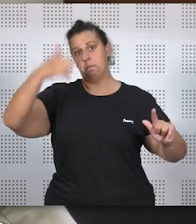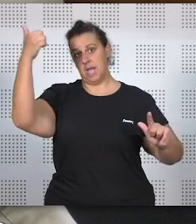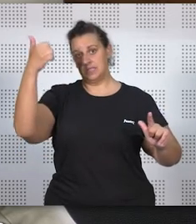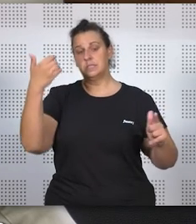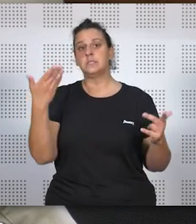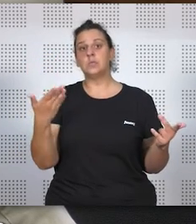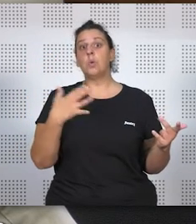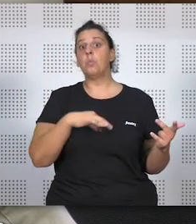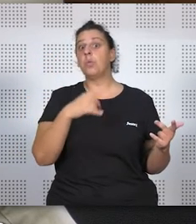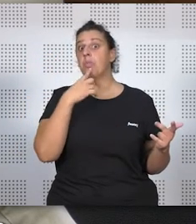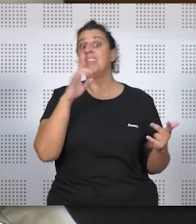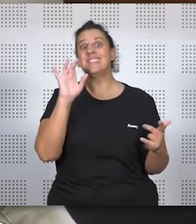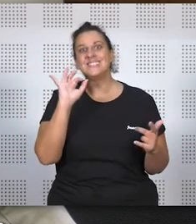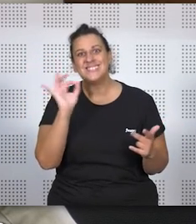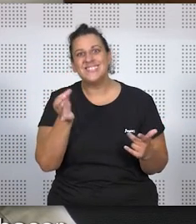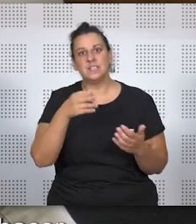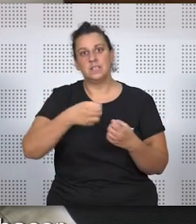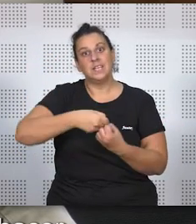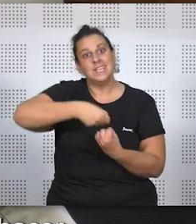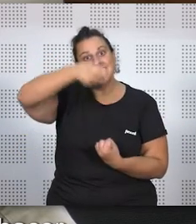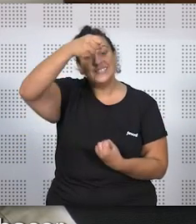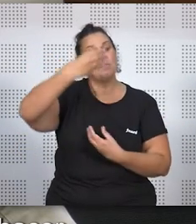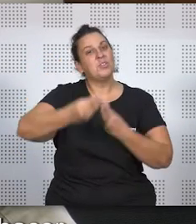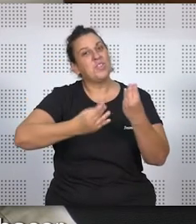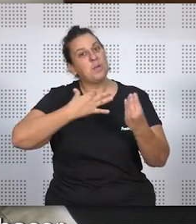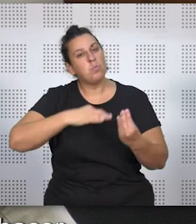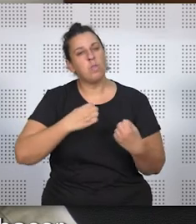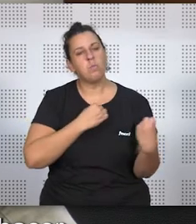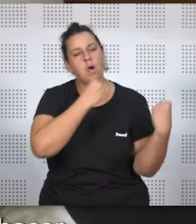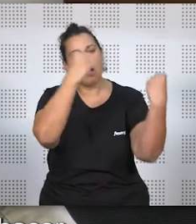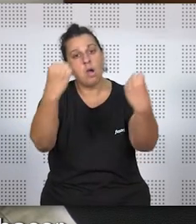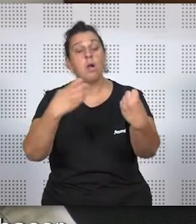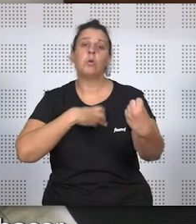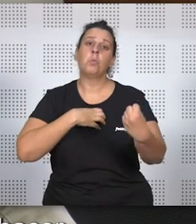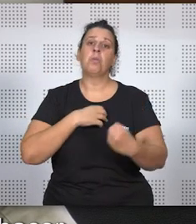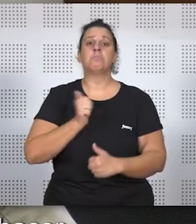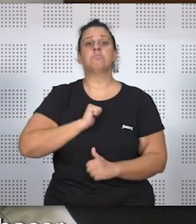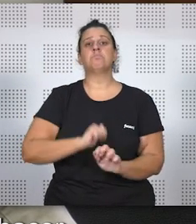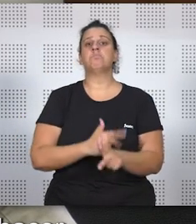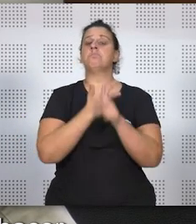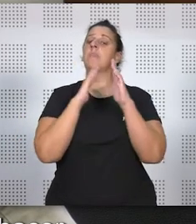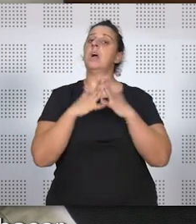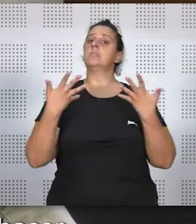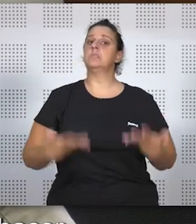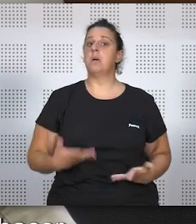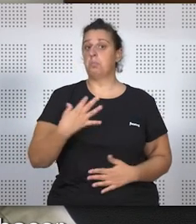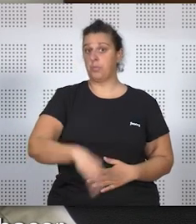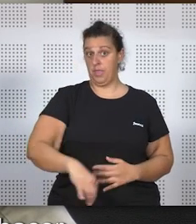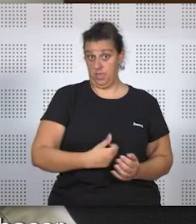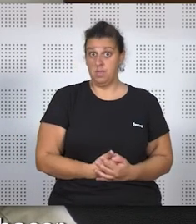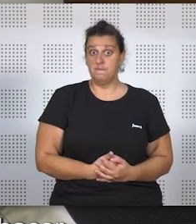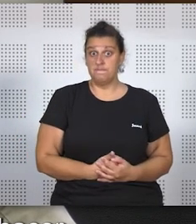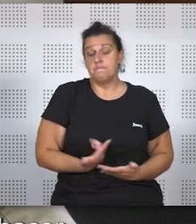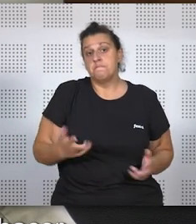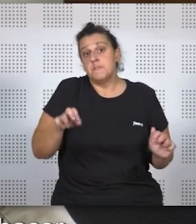produciría que sí que pudieran otorgar el testamento, haciéndolo así a distancia, que de otra manera no podrían hacer. En ese sentido,